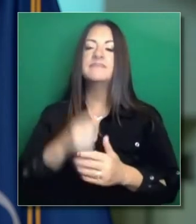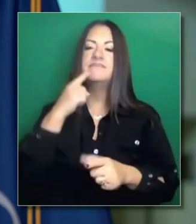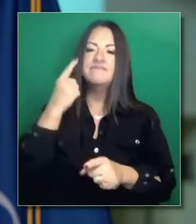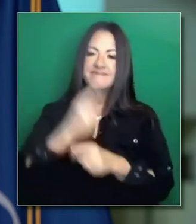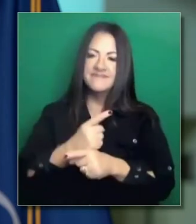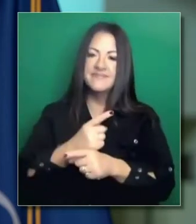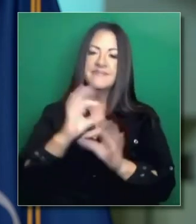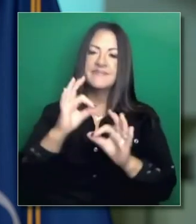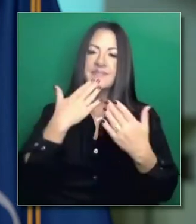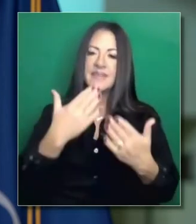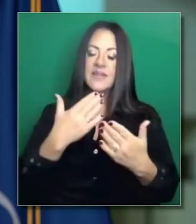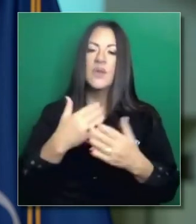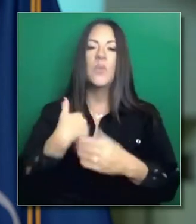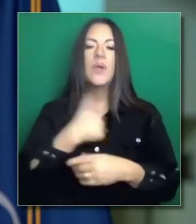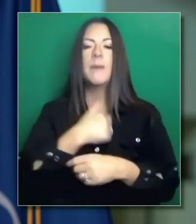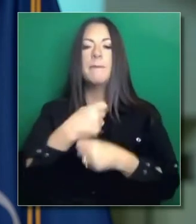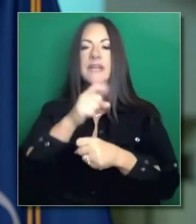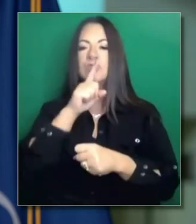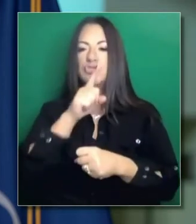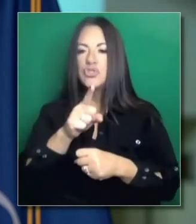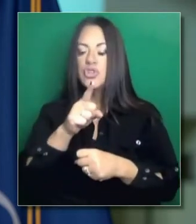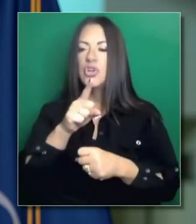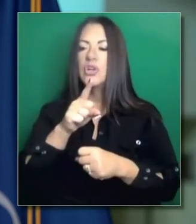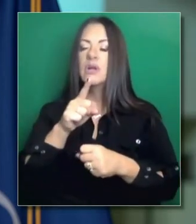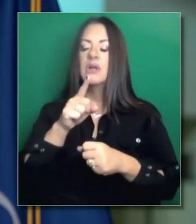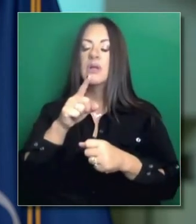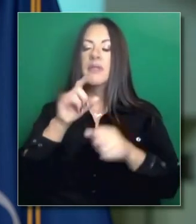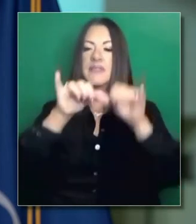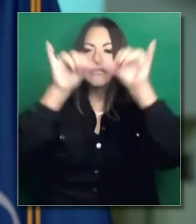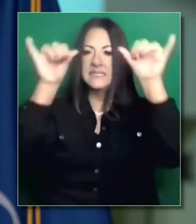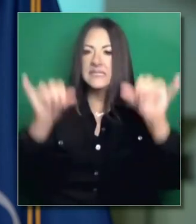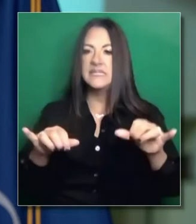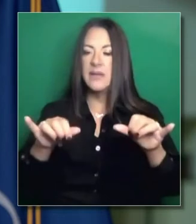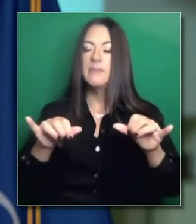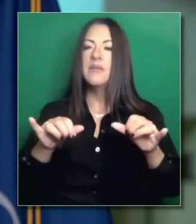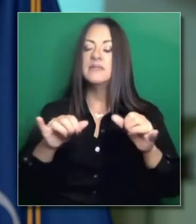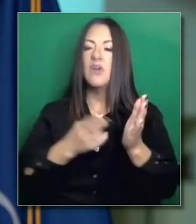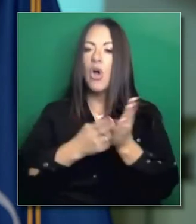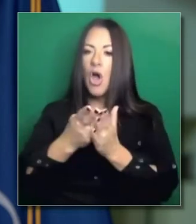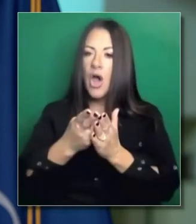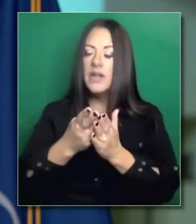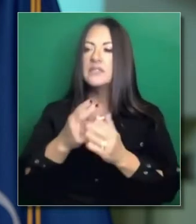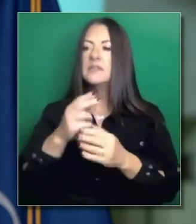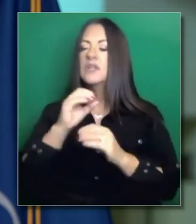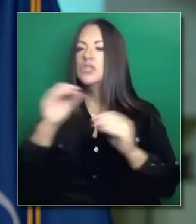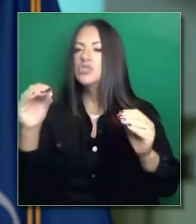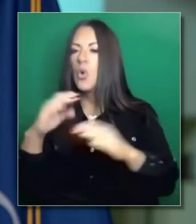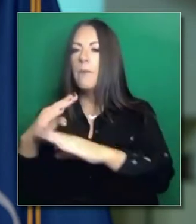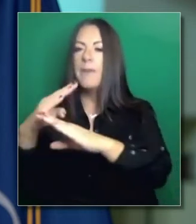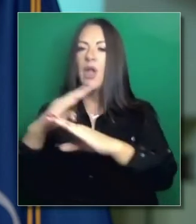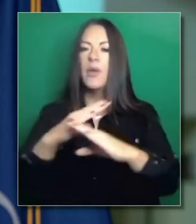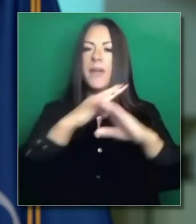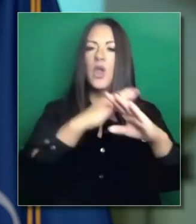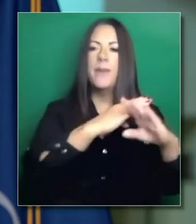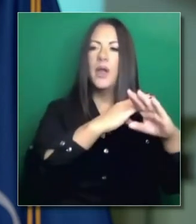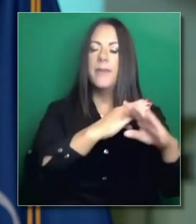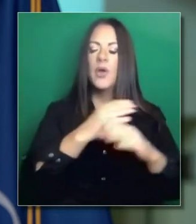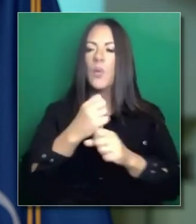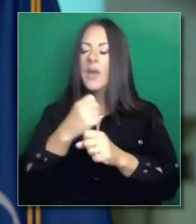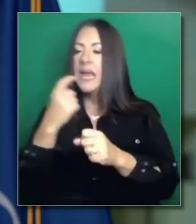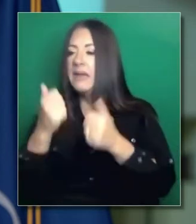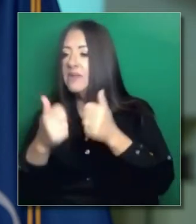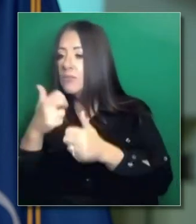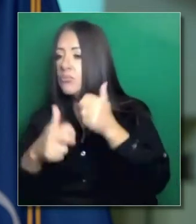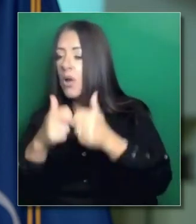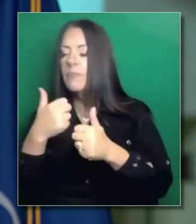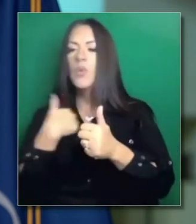para aliviar la presión en los sistemas, para que haya transparencias, donde haya embotellamientos, aclarar